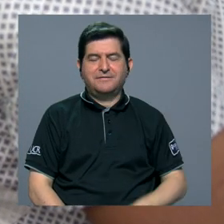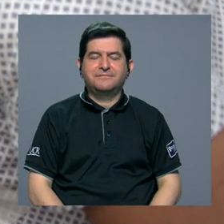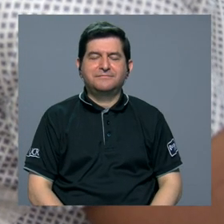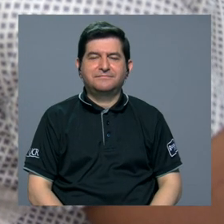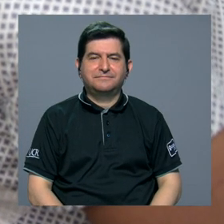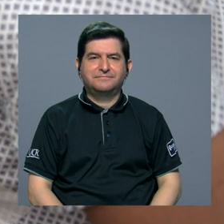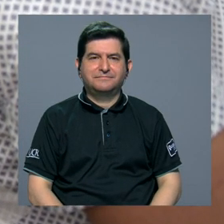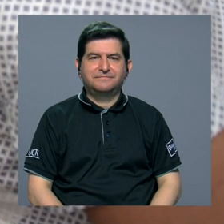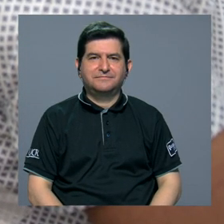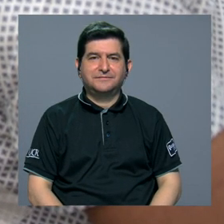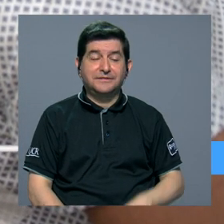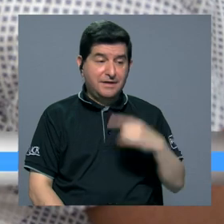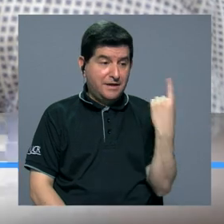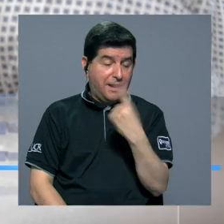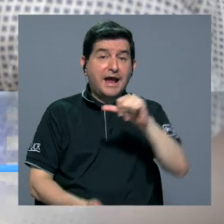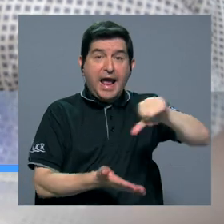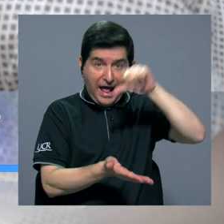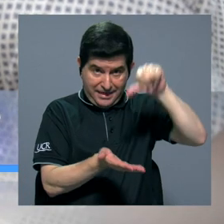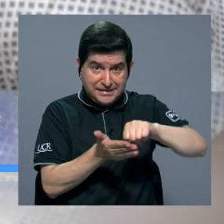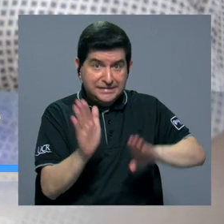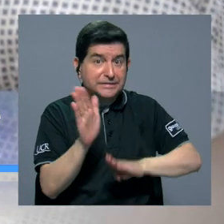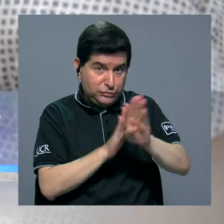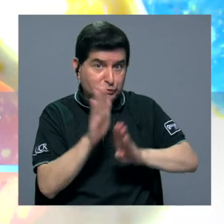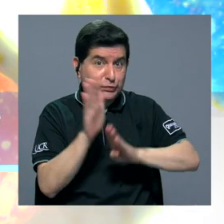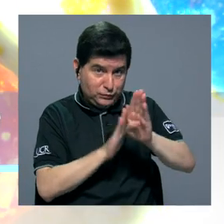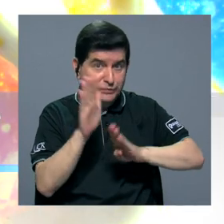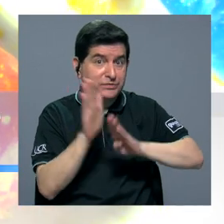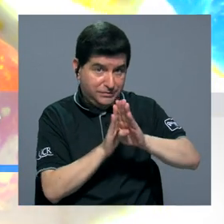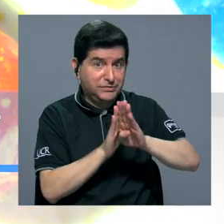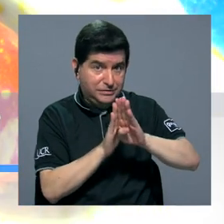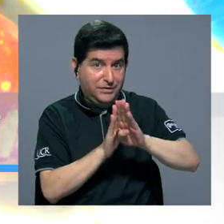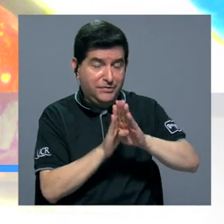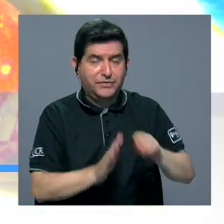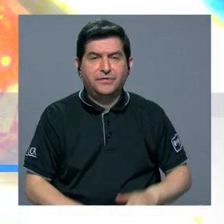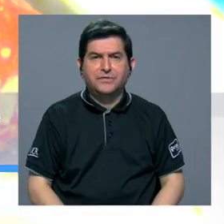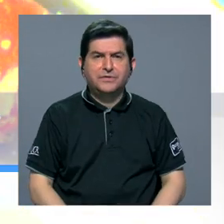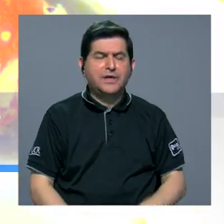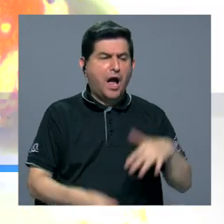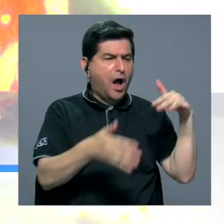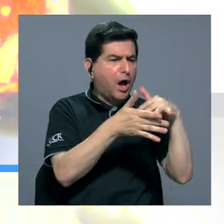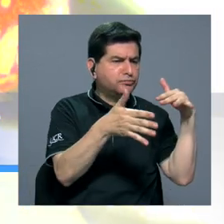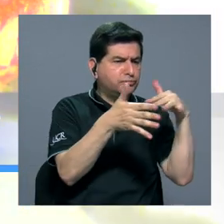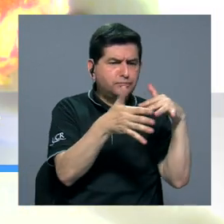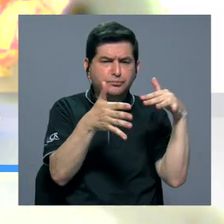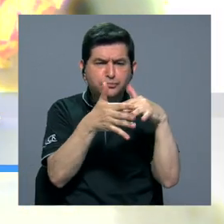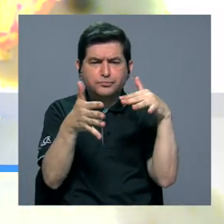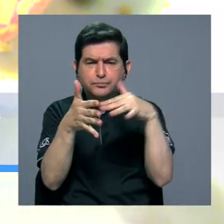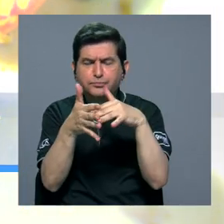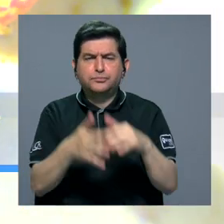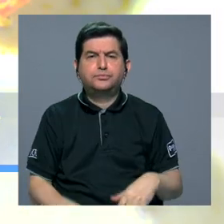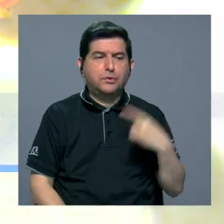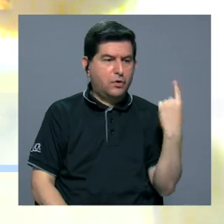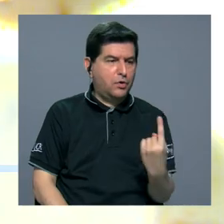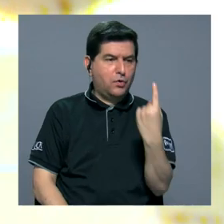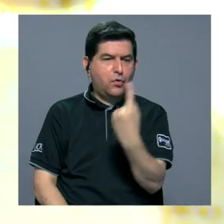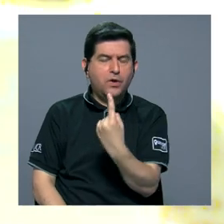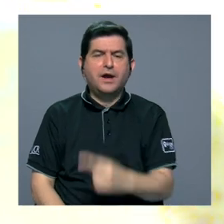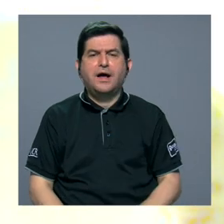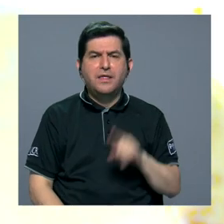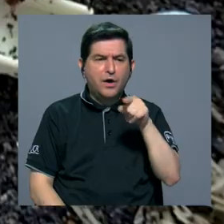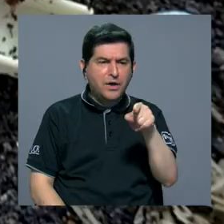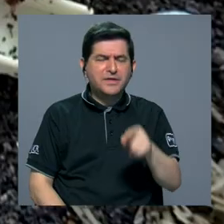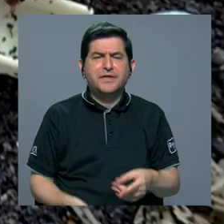Entonces, cada centro desarrolla estudios con cada uno de los